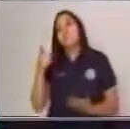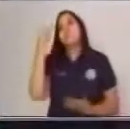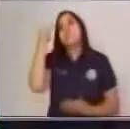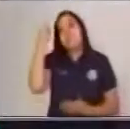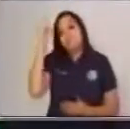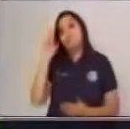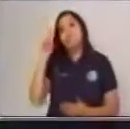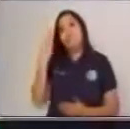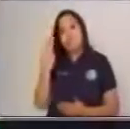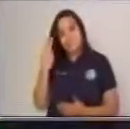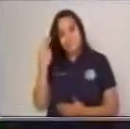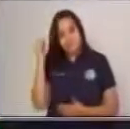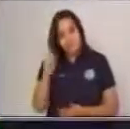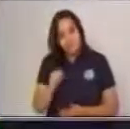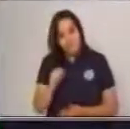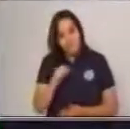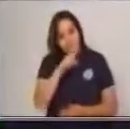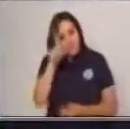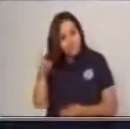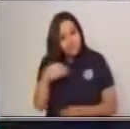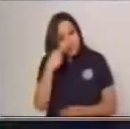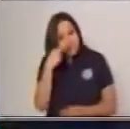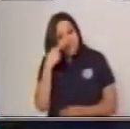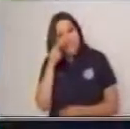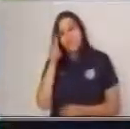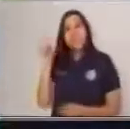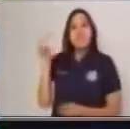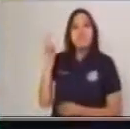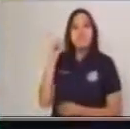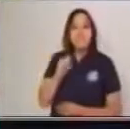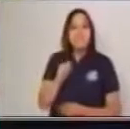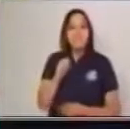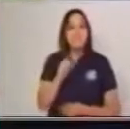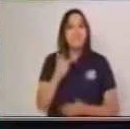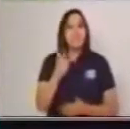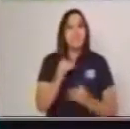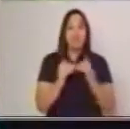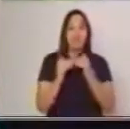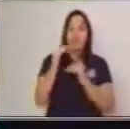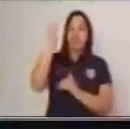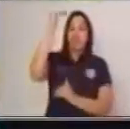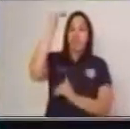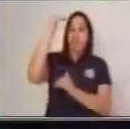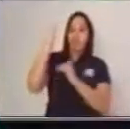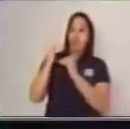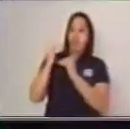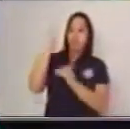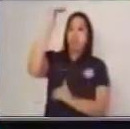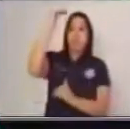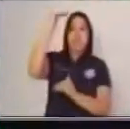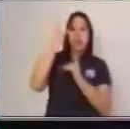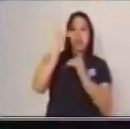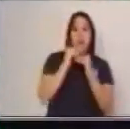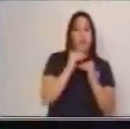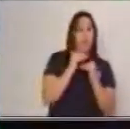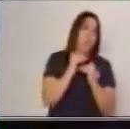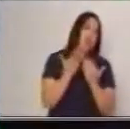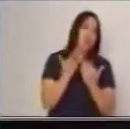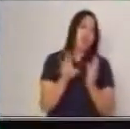ideas secundarias. Quiero que ustedes me acompañen a leerlas. Son de tamaño mediano, grande o pequeño.